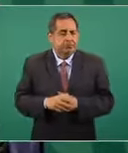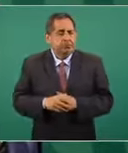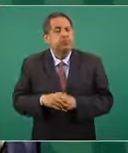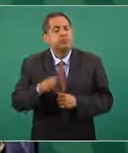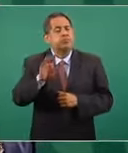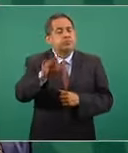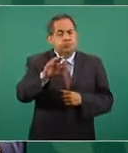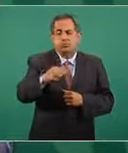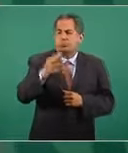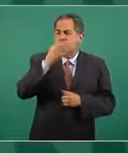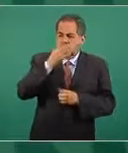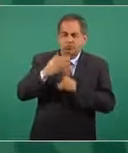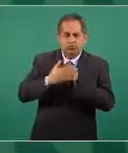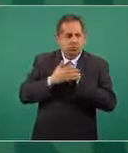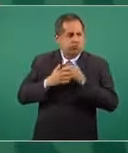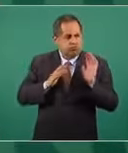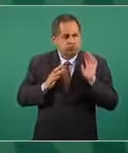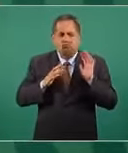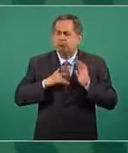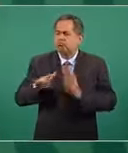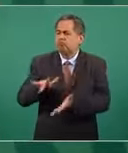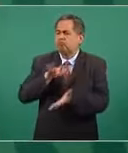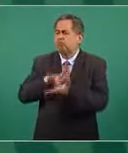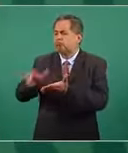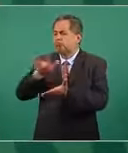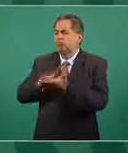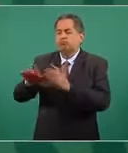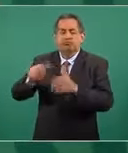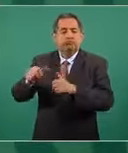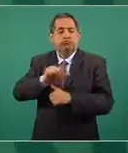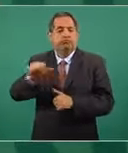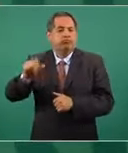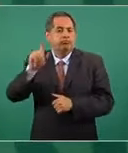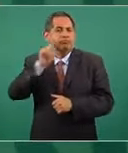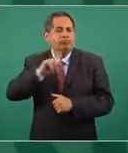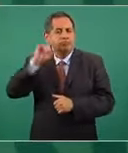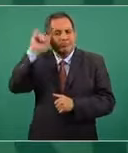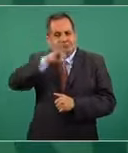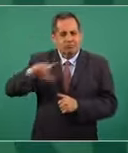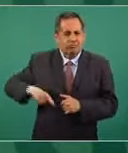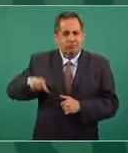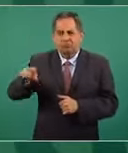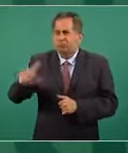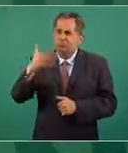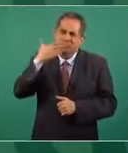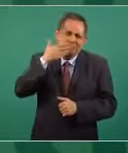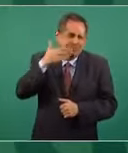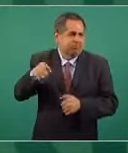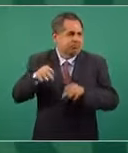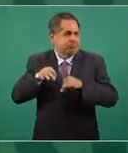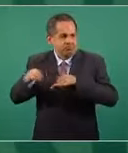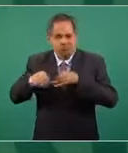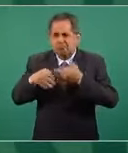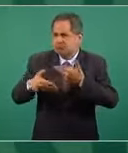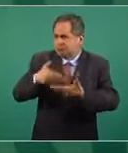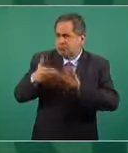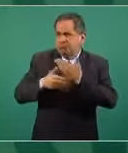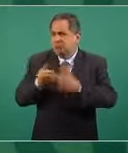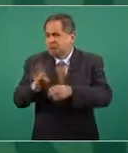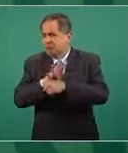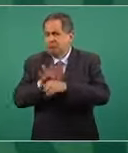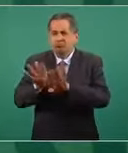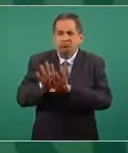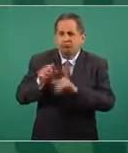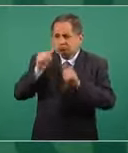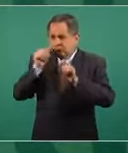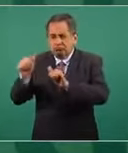Estoy apoyando a la jefa de gobierno, ella está haciendo una muy buena labor en la ciudad. Ahora